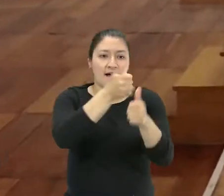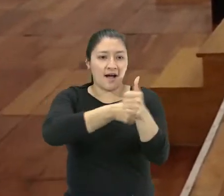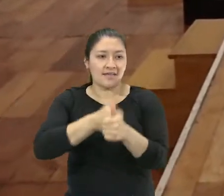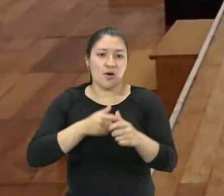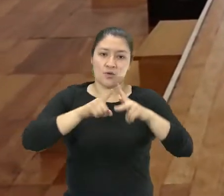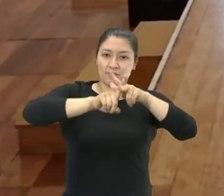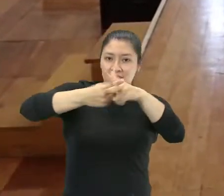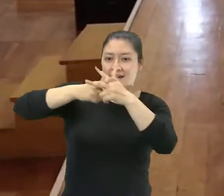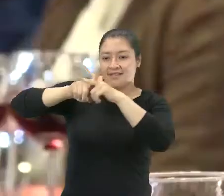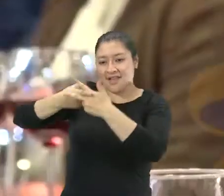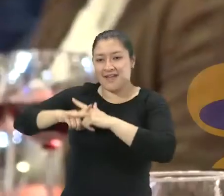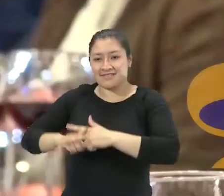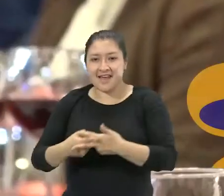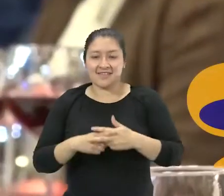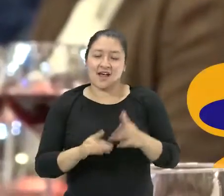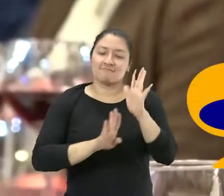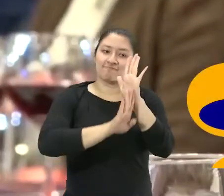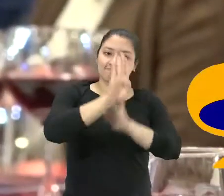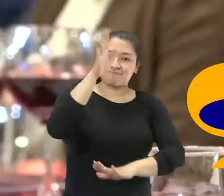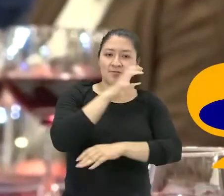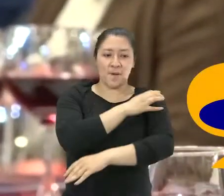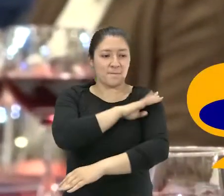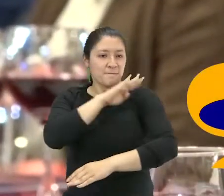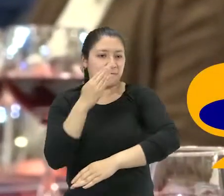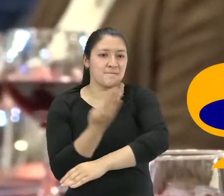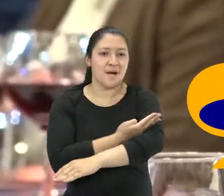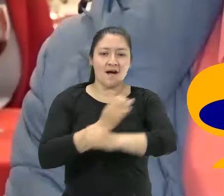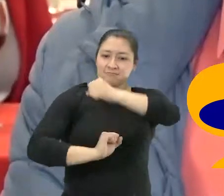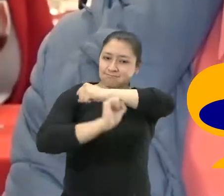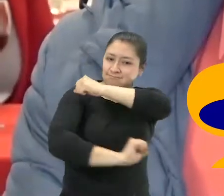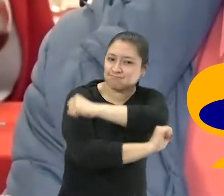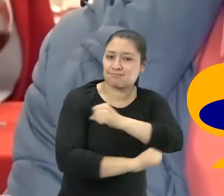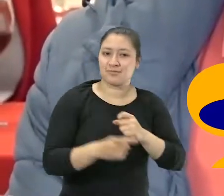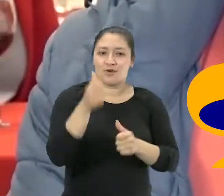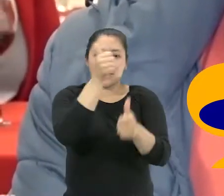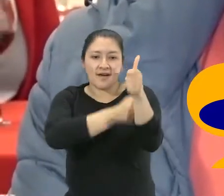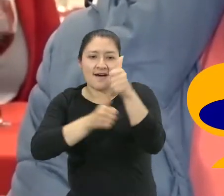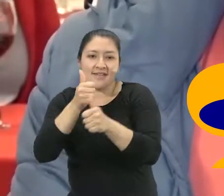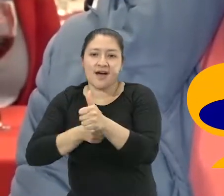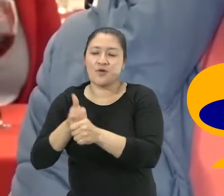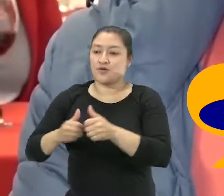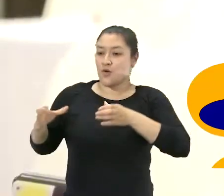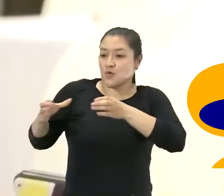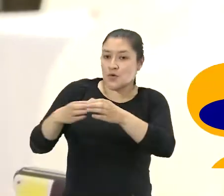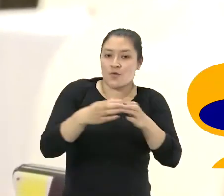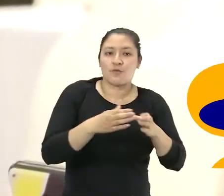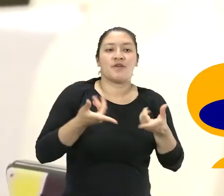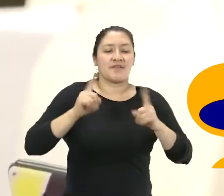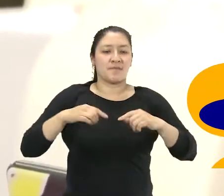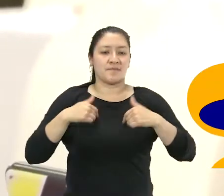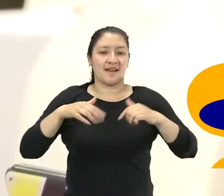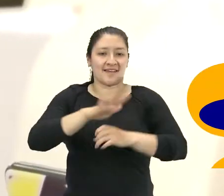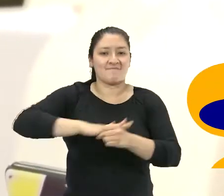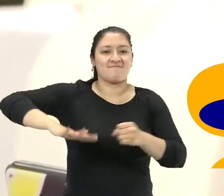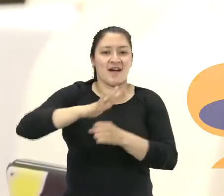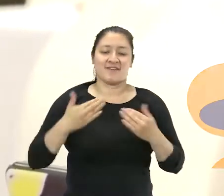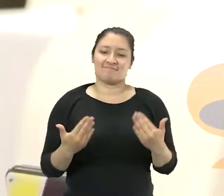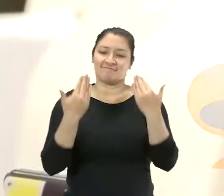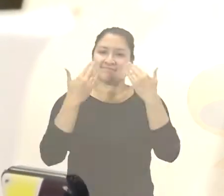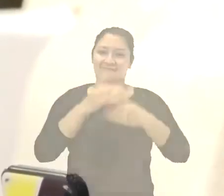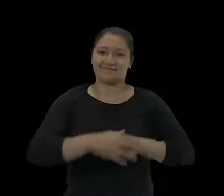buena y con estos talleres más nos vamos a fortalecer como presidentes y asociaciones y como